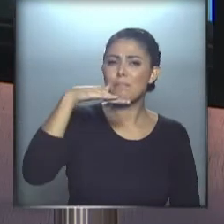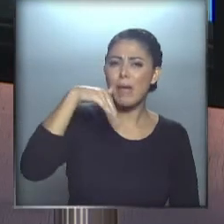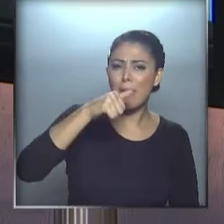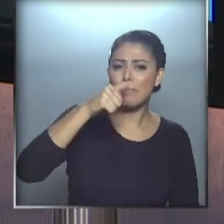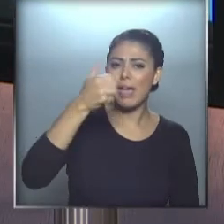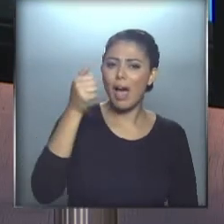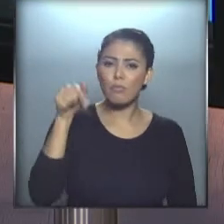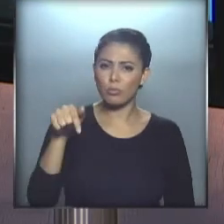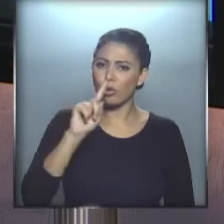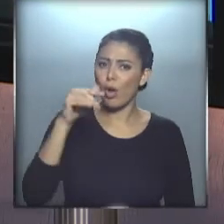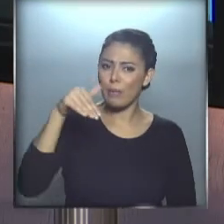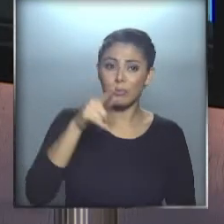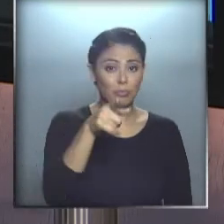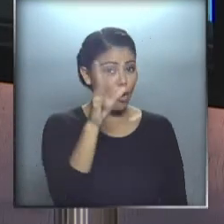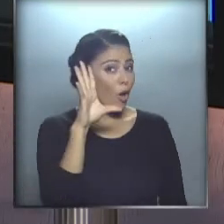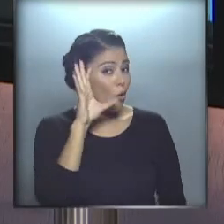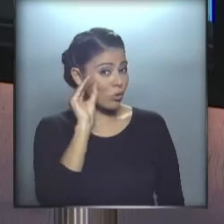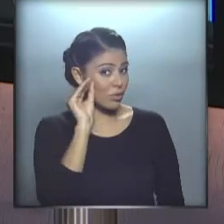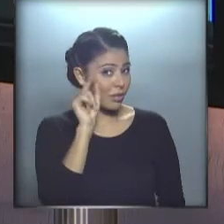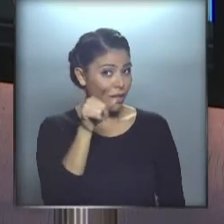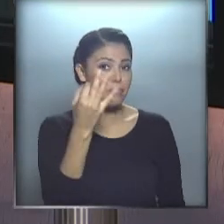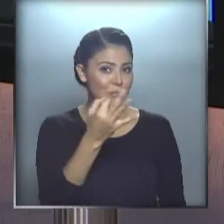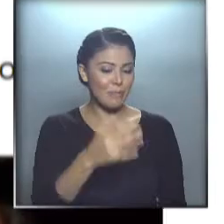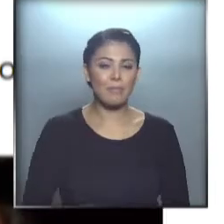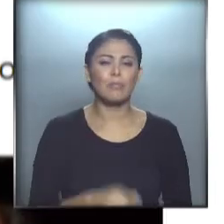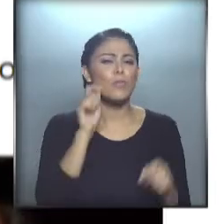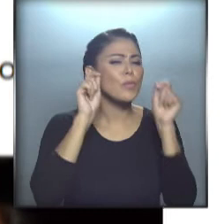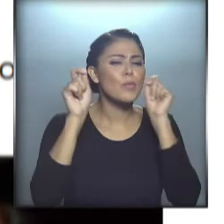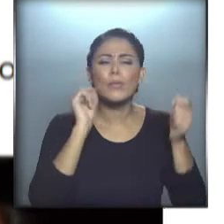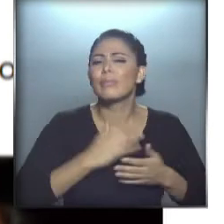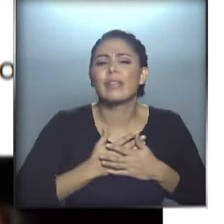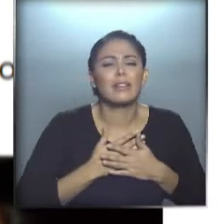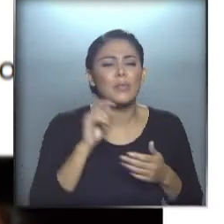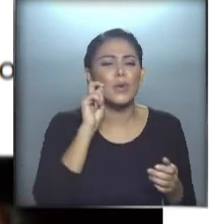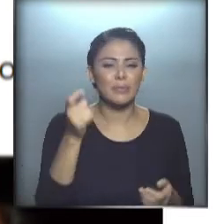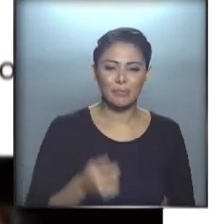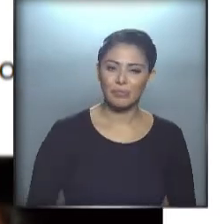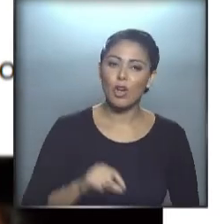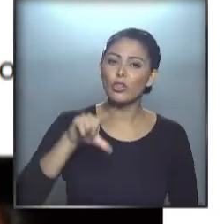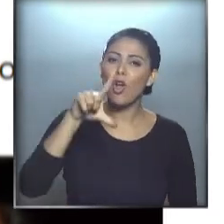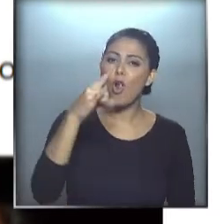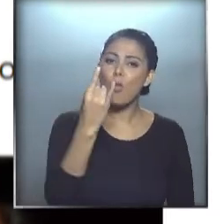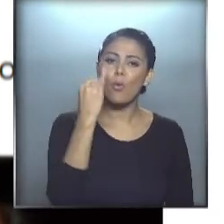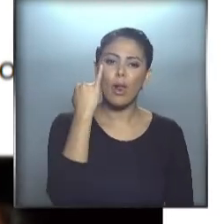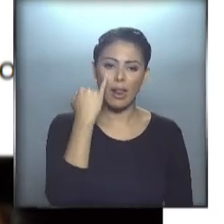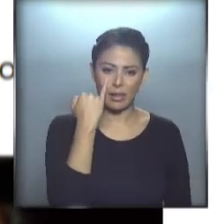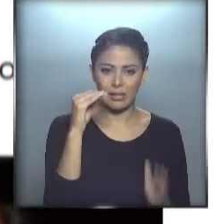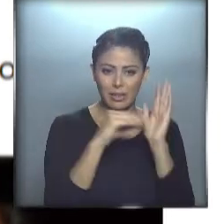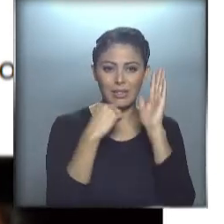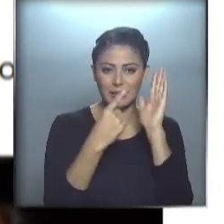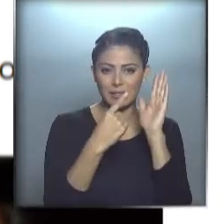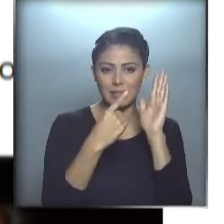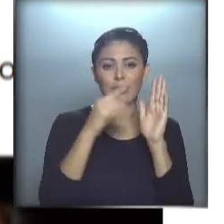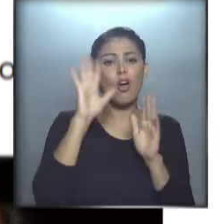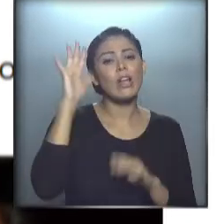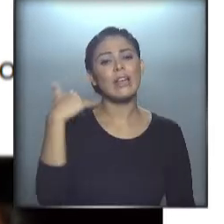-A punto. Muy bien, ¿escuchaste, Graciela? Sí, señorita. Ahí está. Muy bien. Besos, querida, besos. Luli, Melo, el hola,